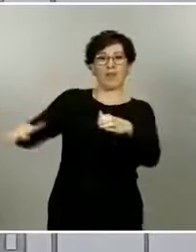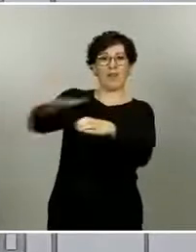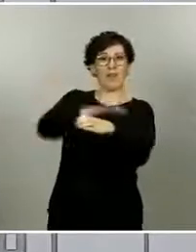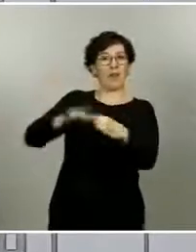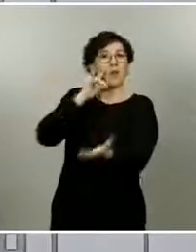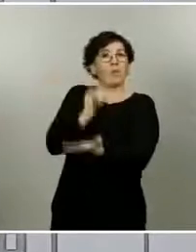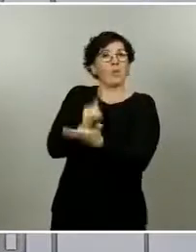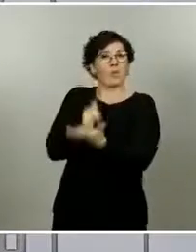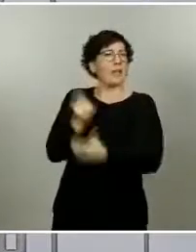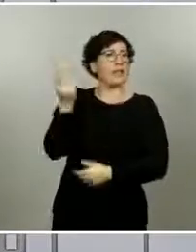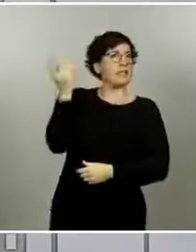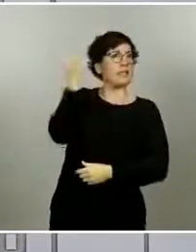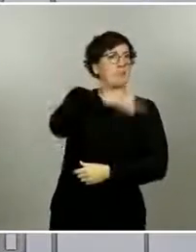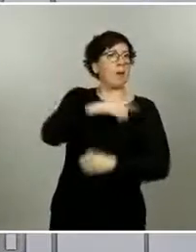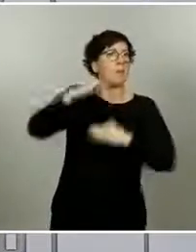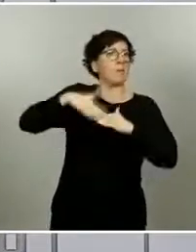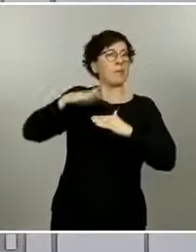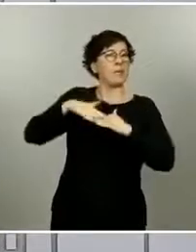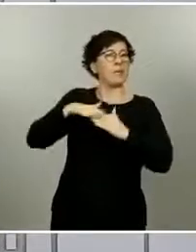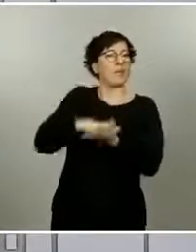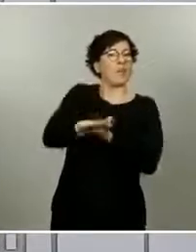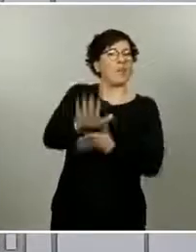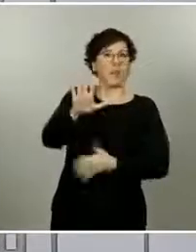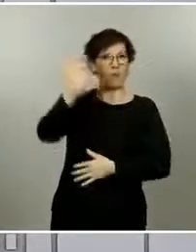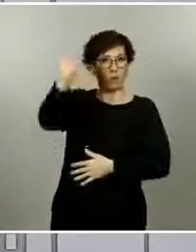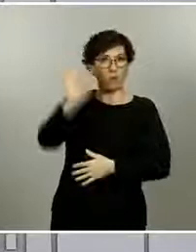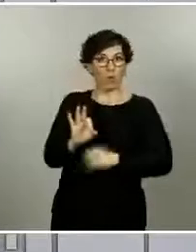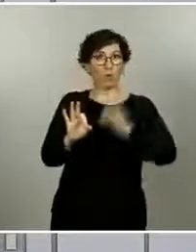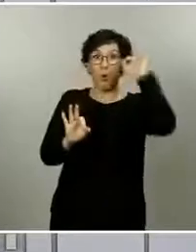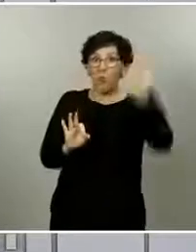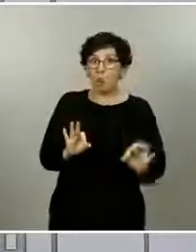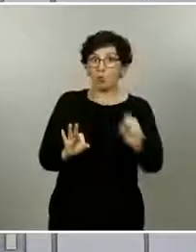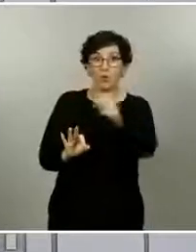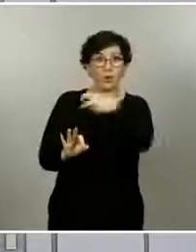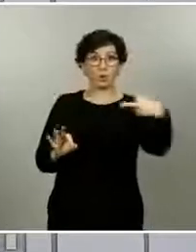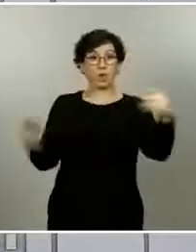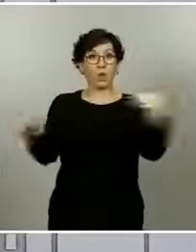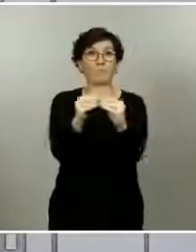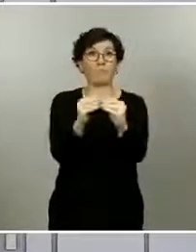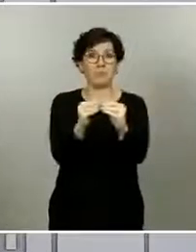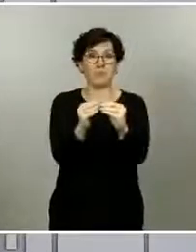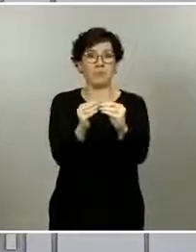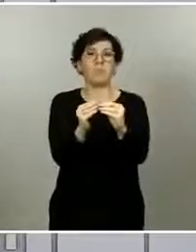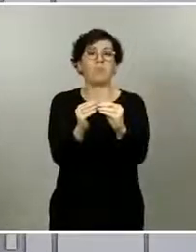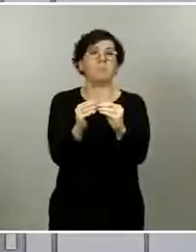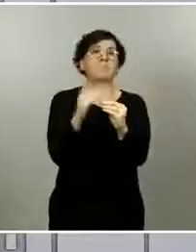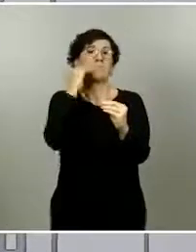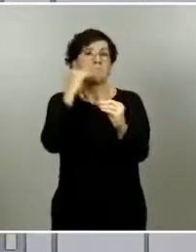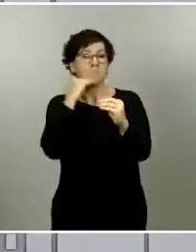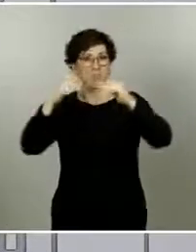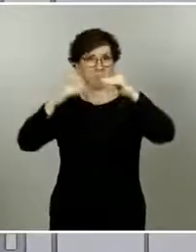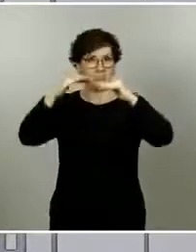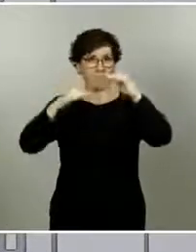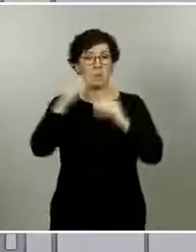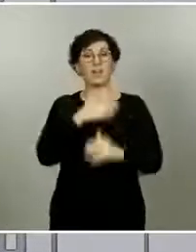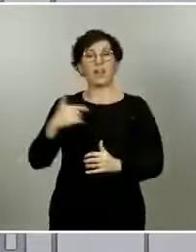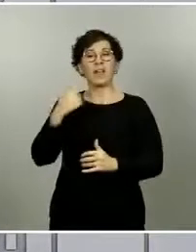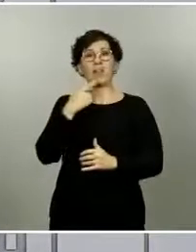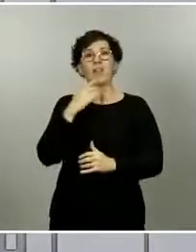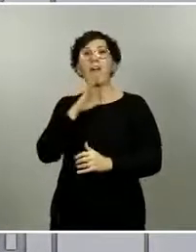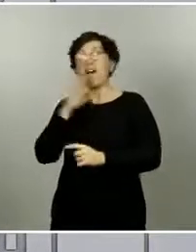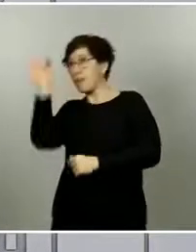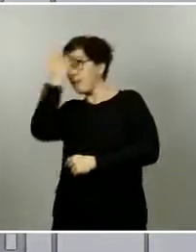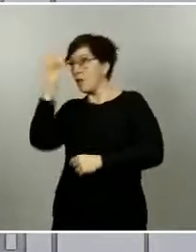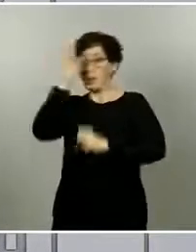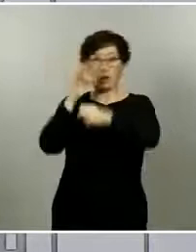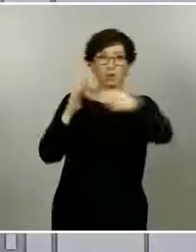una incidencia del 5%, y lo cierto es que ha salido exactamente esa, con un pequeño intervalo de confianza alrededor, con lo cual sabemos